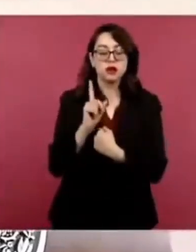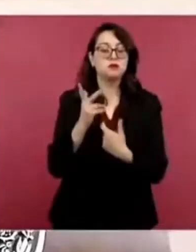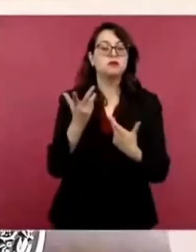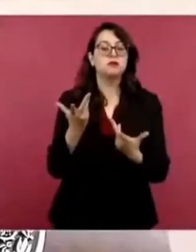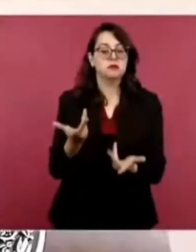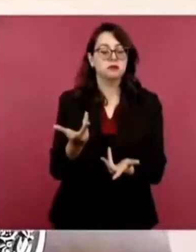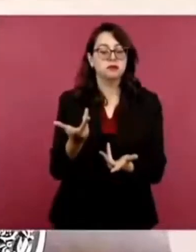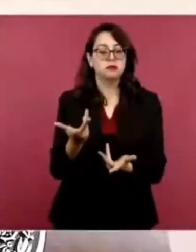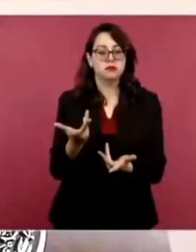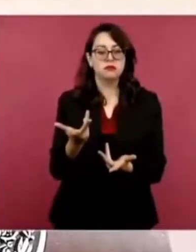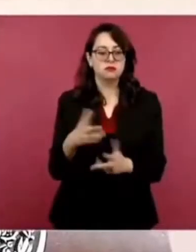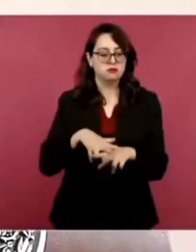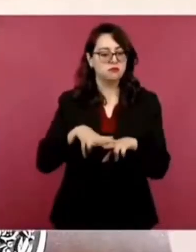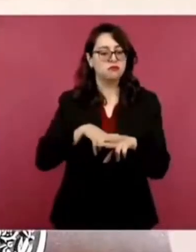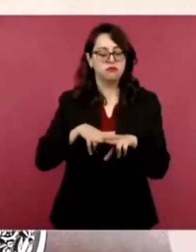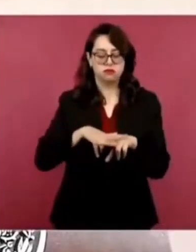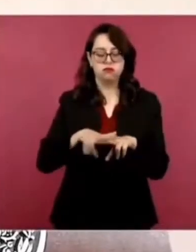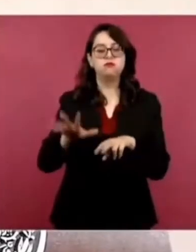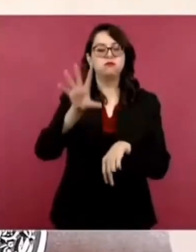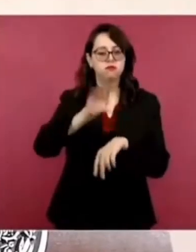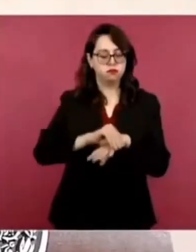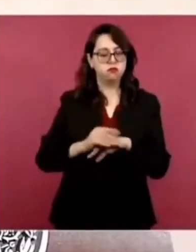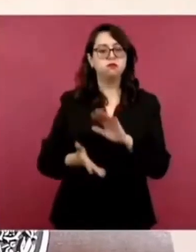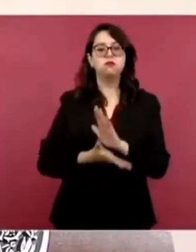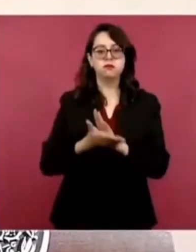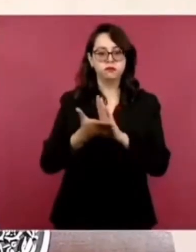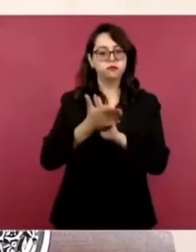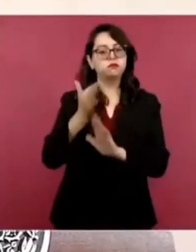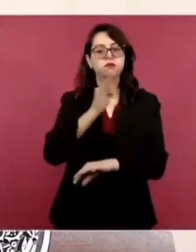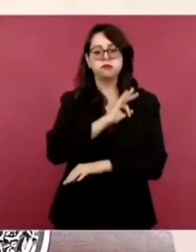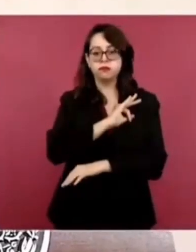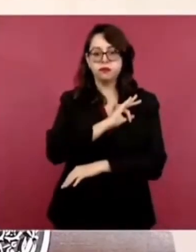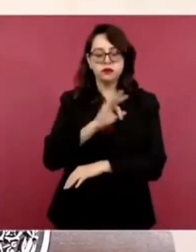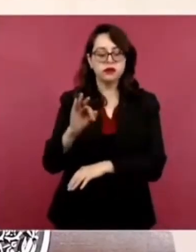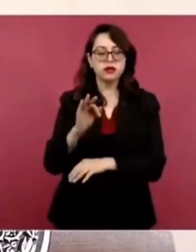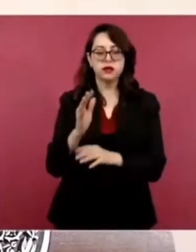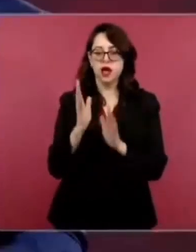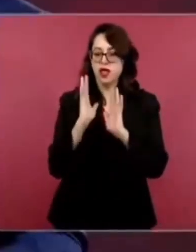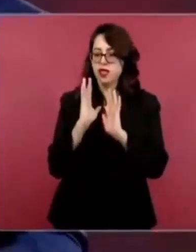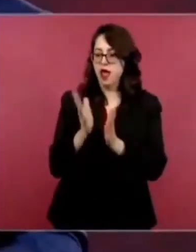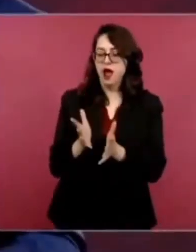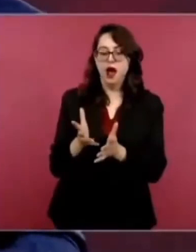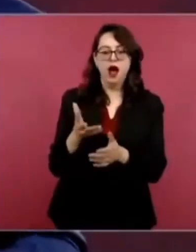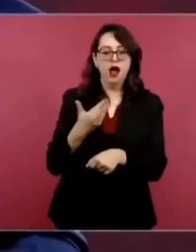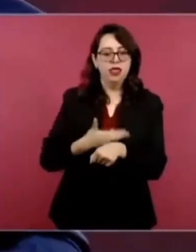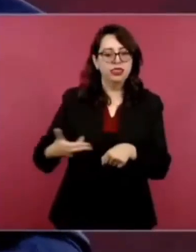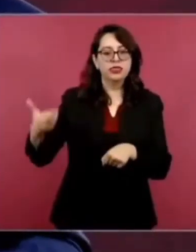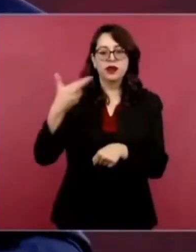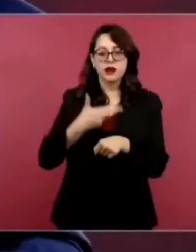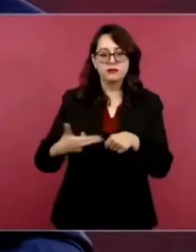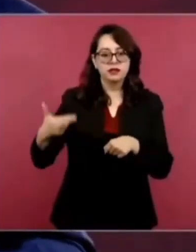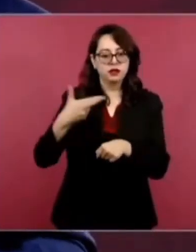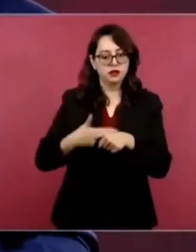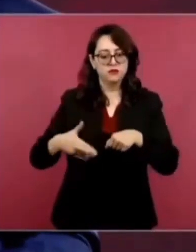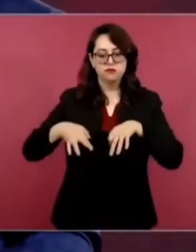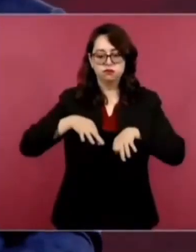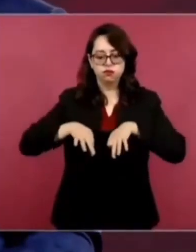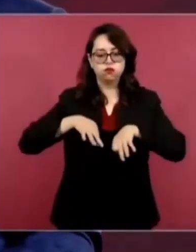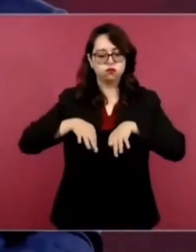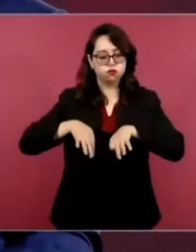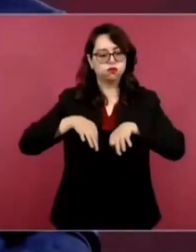de derecho de vía. Está resuelto todo. Y estamos trabajando, pues,